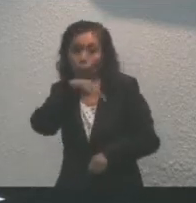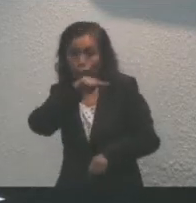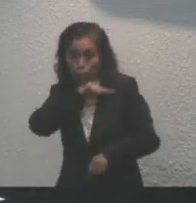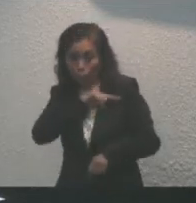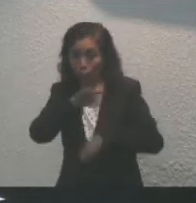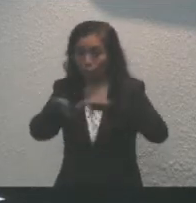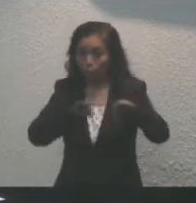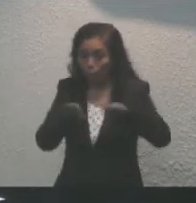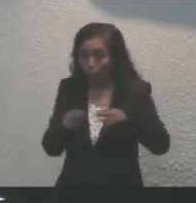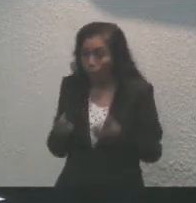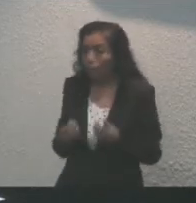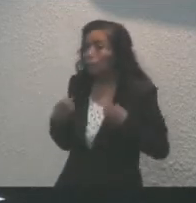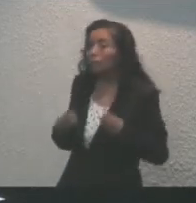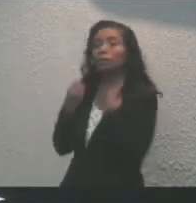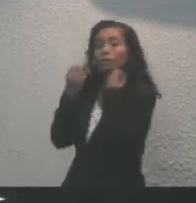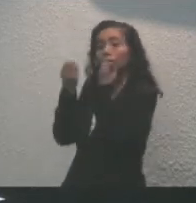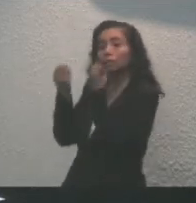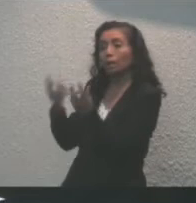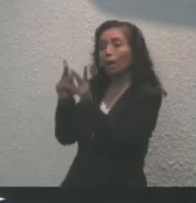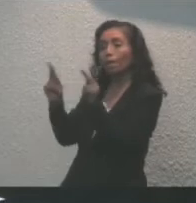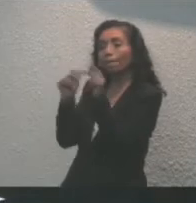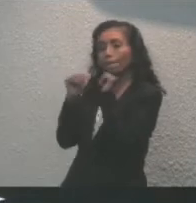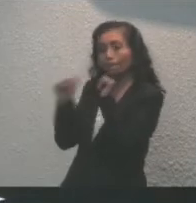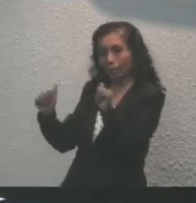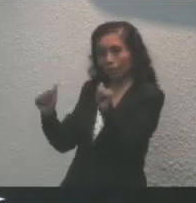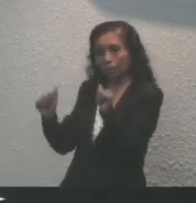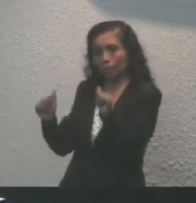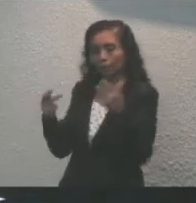paz y la seguridad de las y los quintanarroenses.